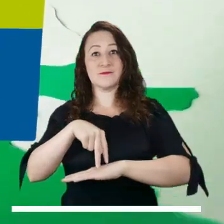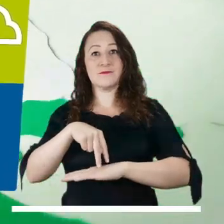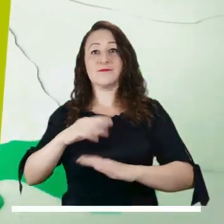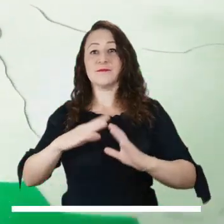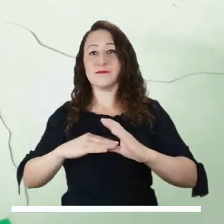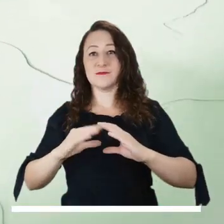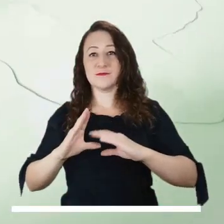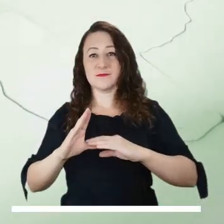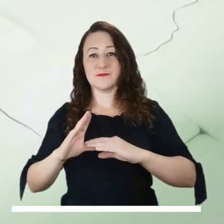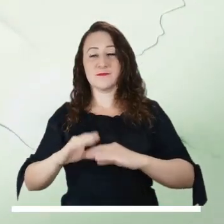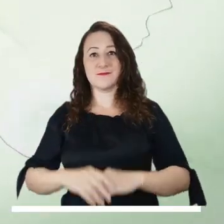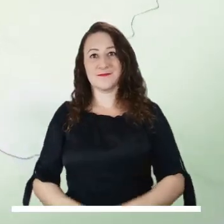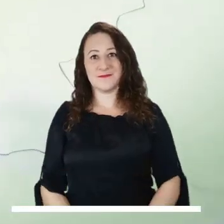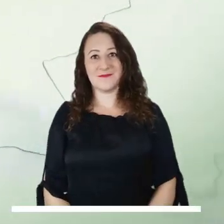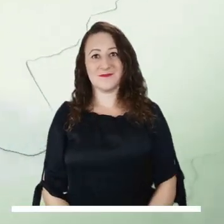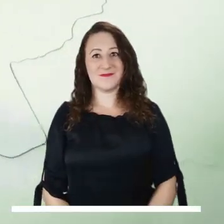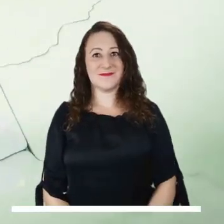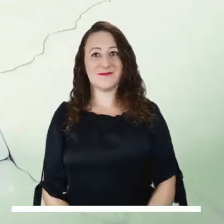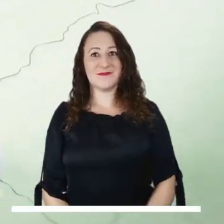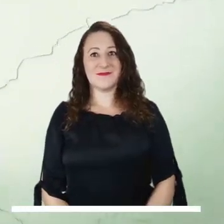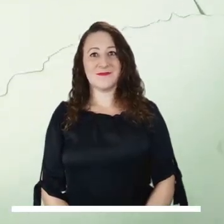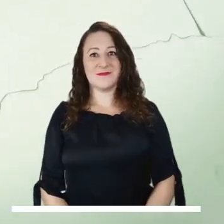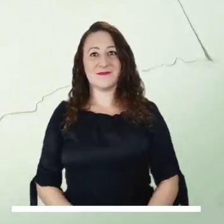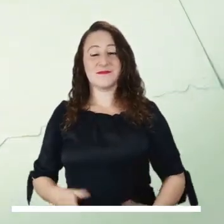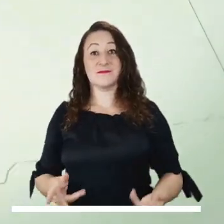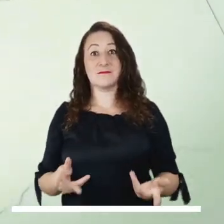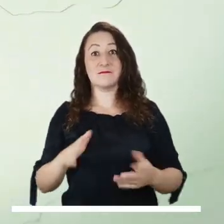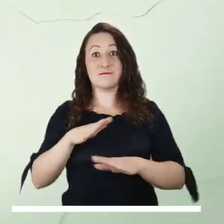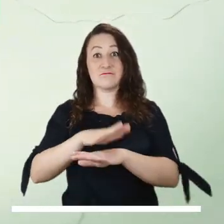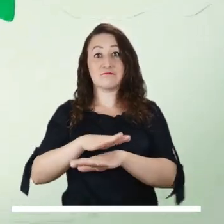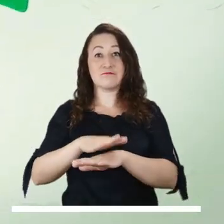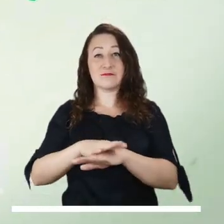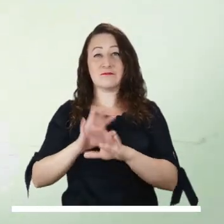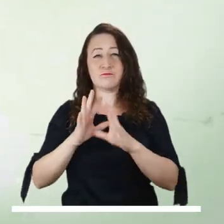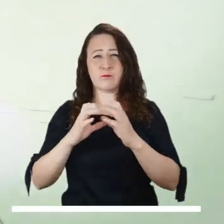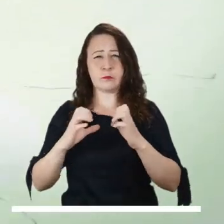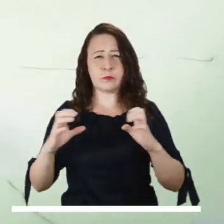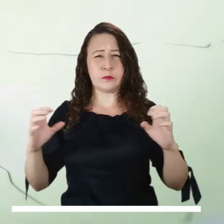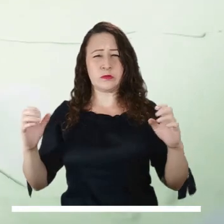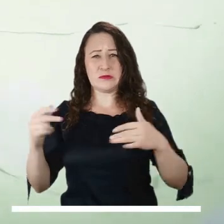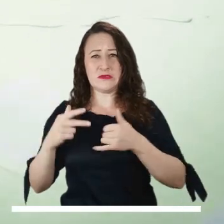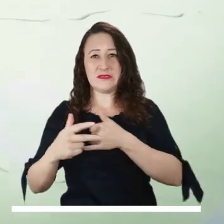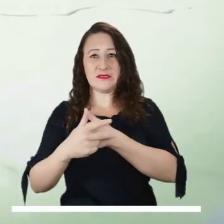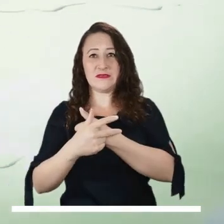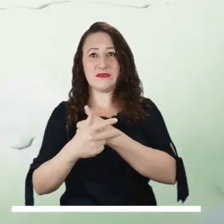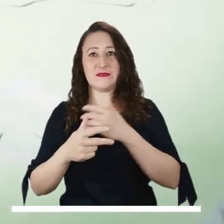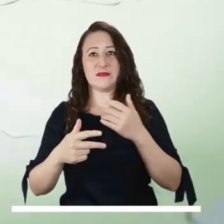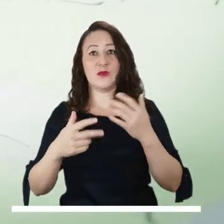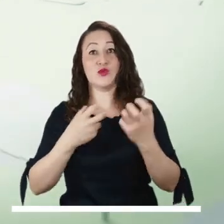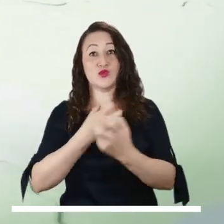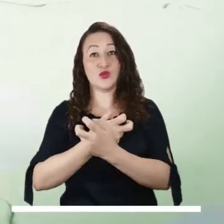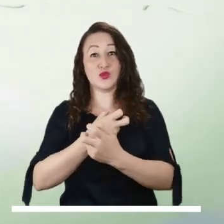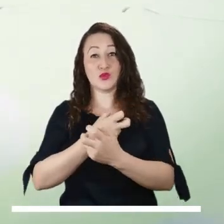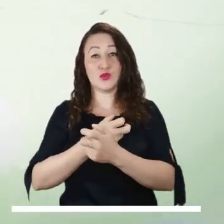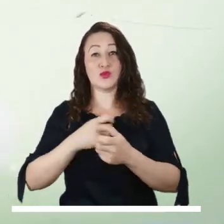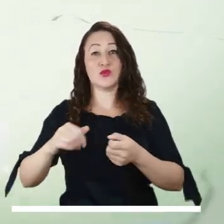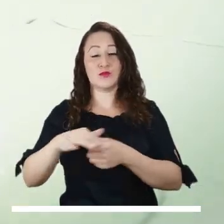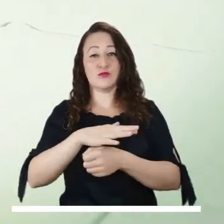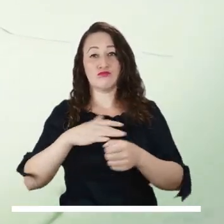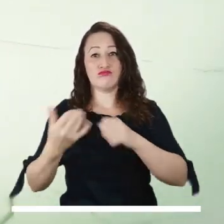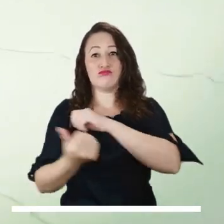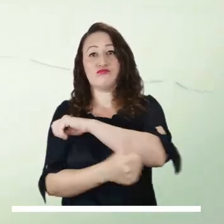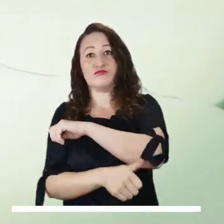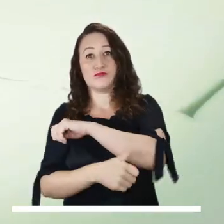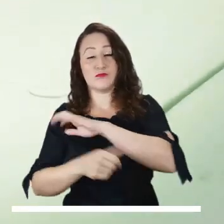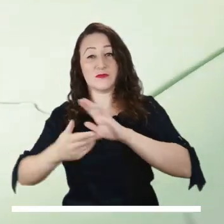descarta actividad eléctrica sobre chocó valle del cauca nariño y cauca tarde ligeramente nublada sobre gran parte de la